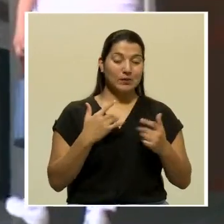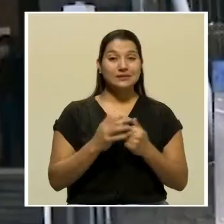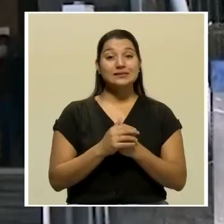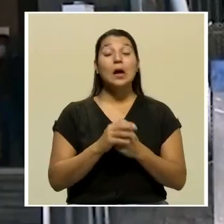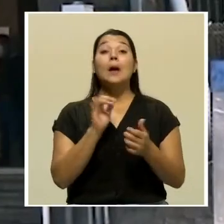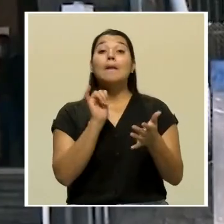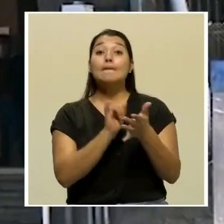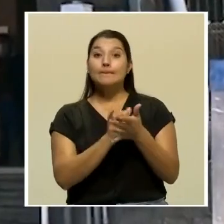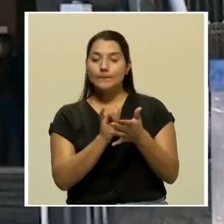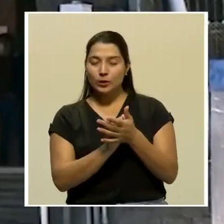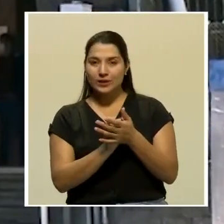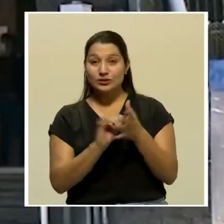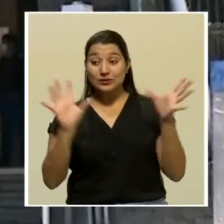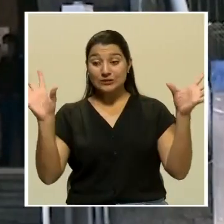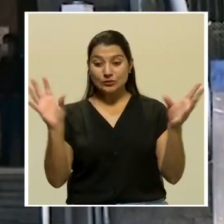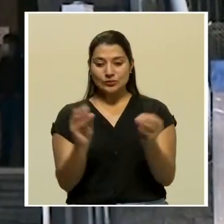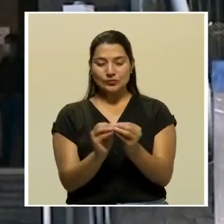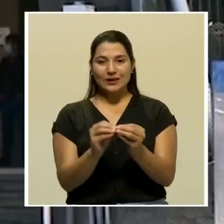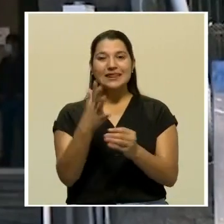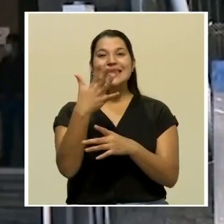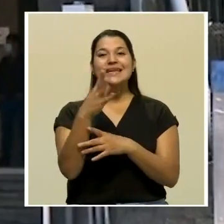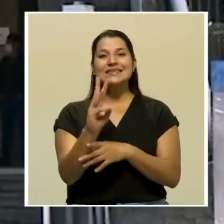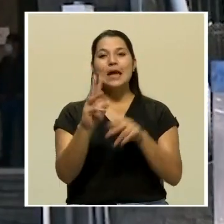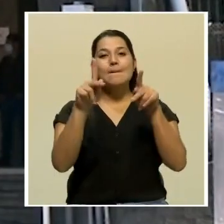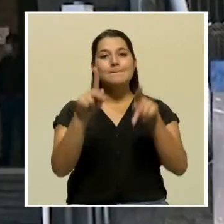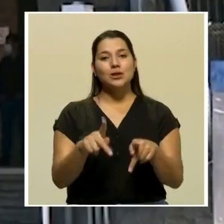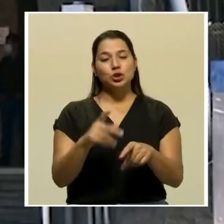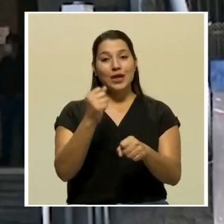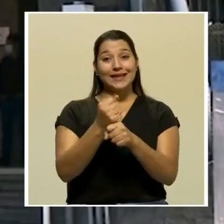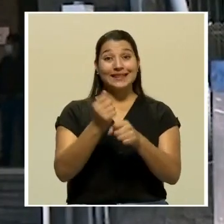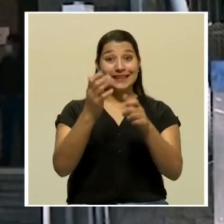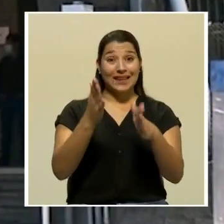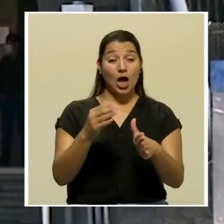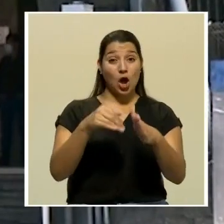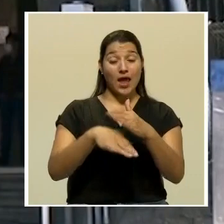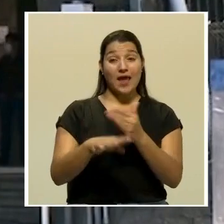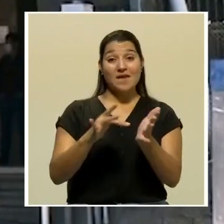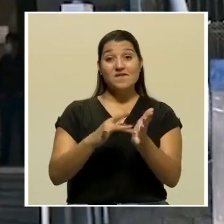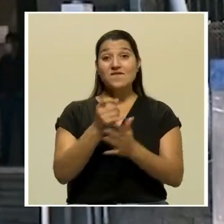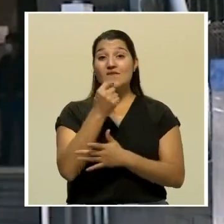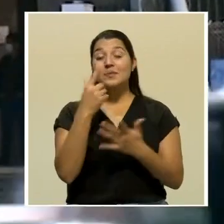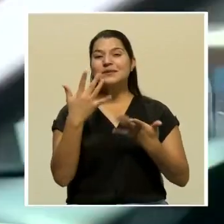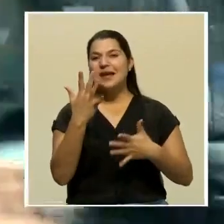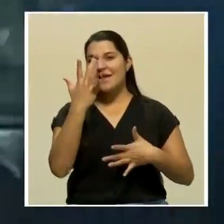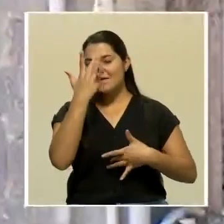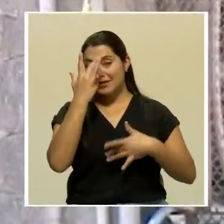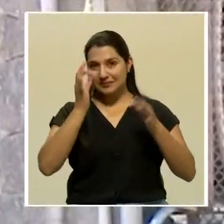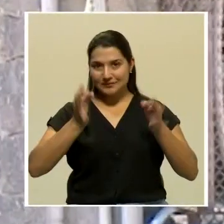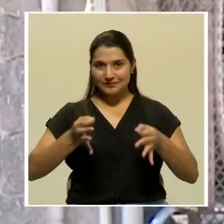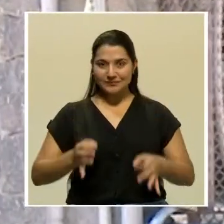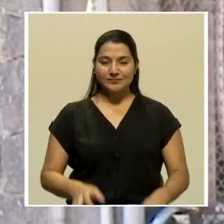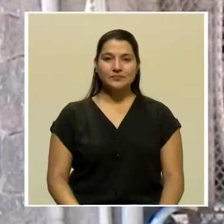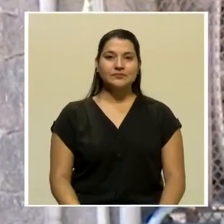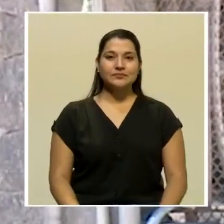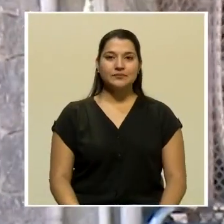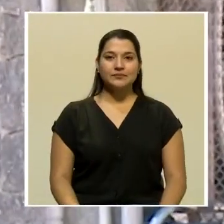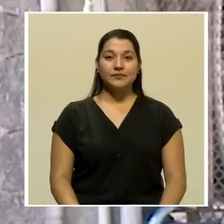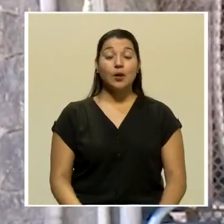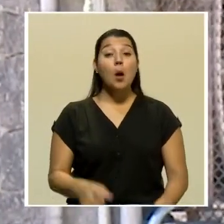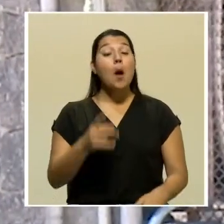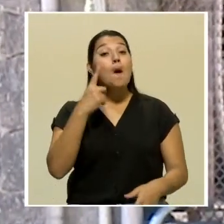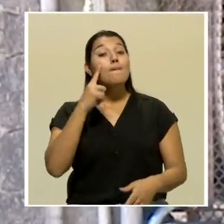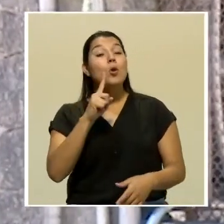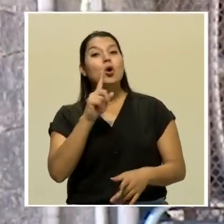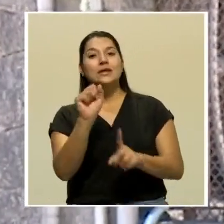por lo que en total son 16 los funcionarios que están confirmados como positivos. Ante la